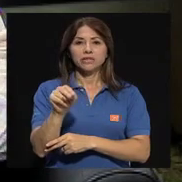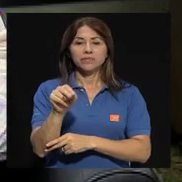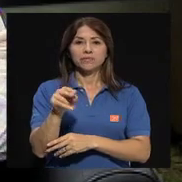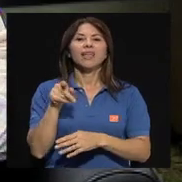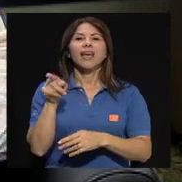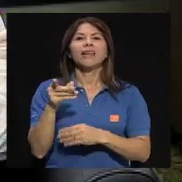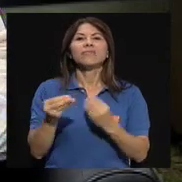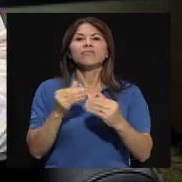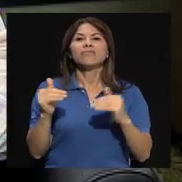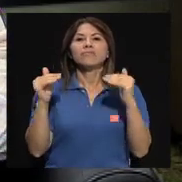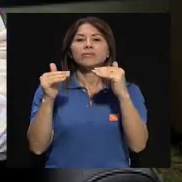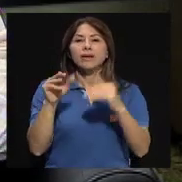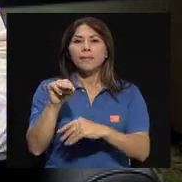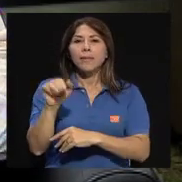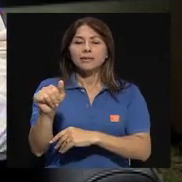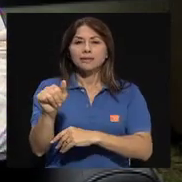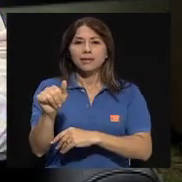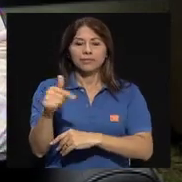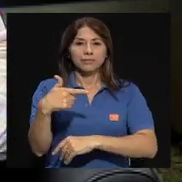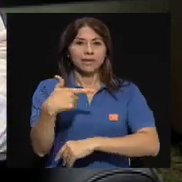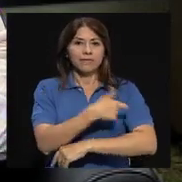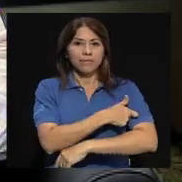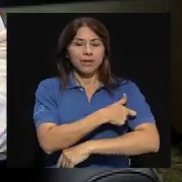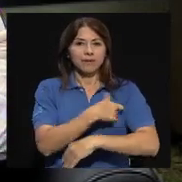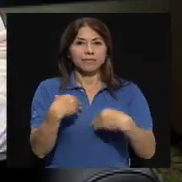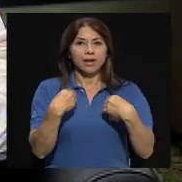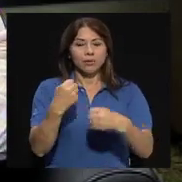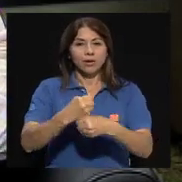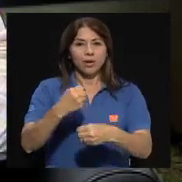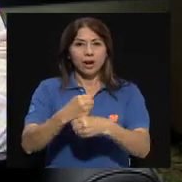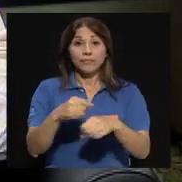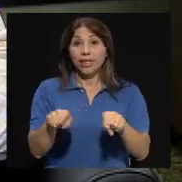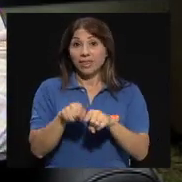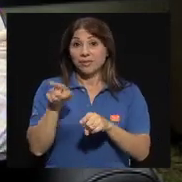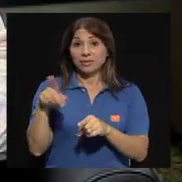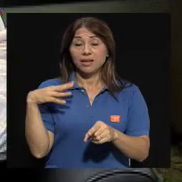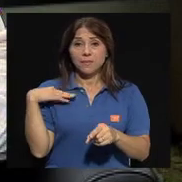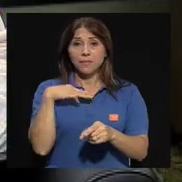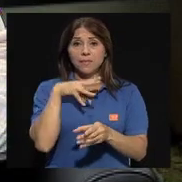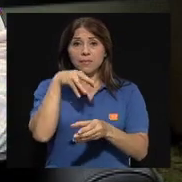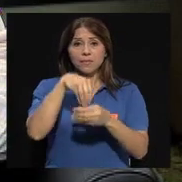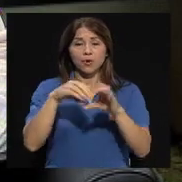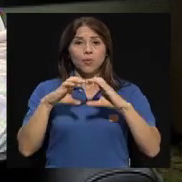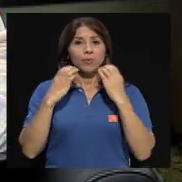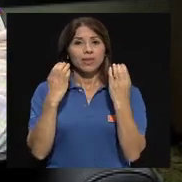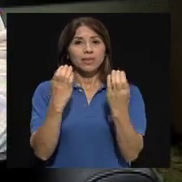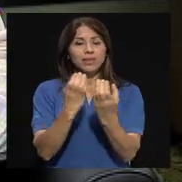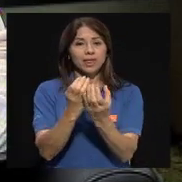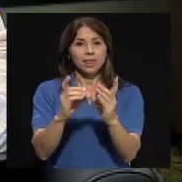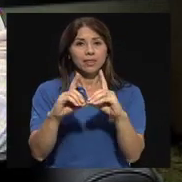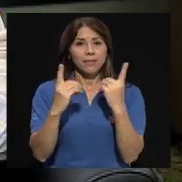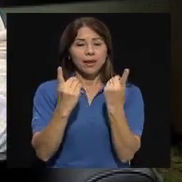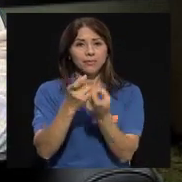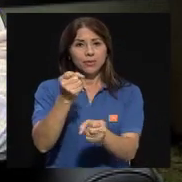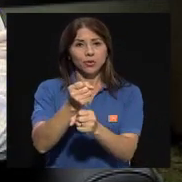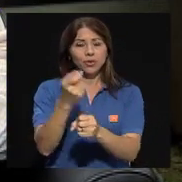en Enfermería de Salud Laboral, además que es miembro del Comité de Gestión de Riesgos de la Facultad de Medicina, así como